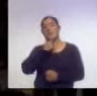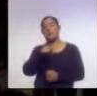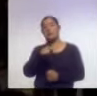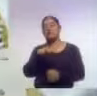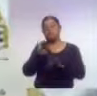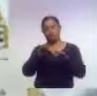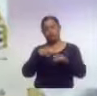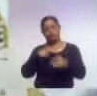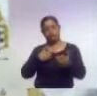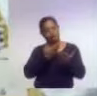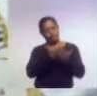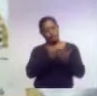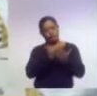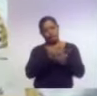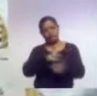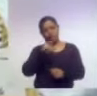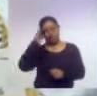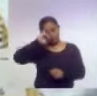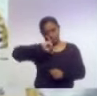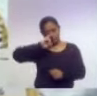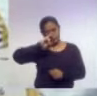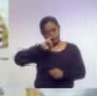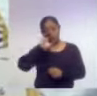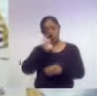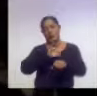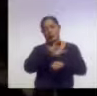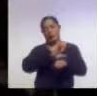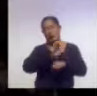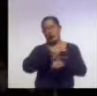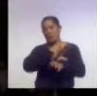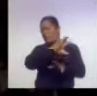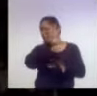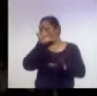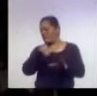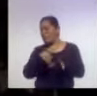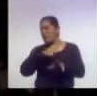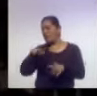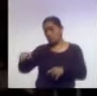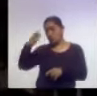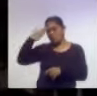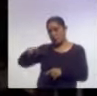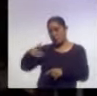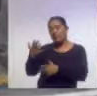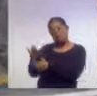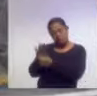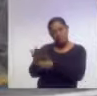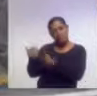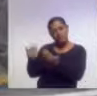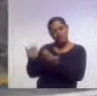escrito a las autoridades de Colombia la entrega de todo tipo de indicios y evidencias que tengan sobre los hechos.